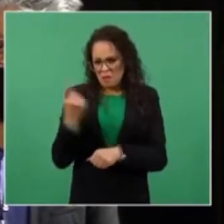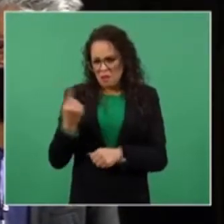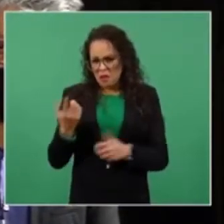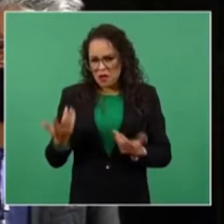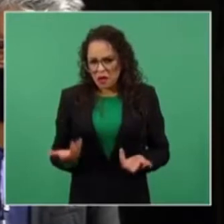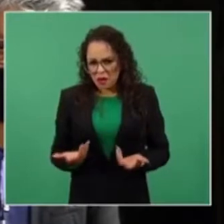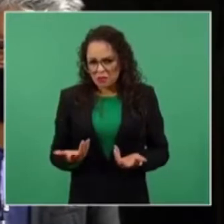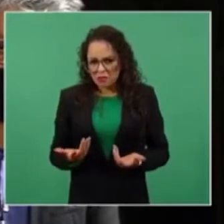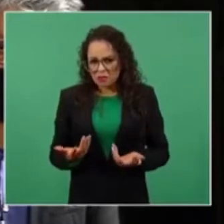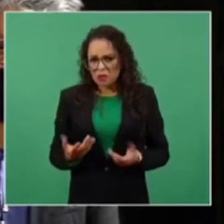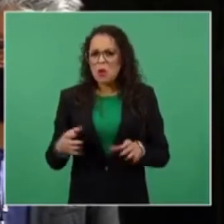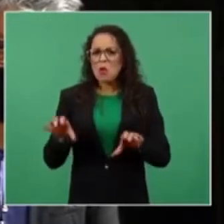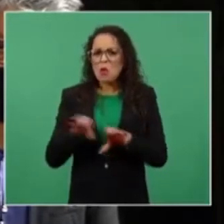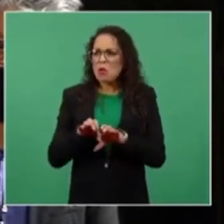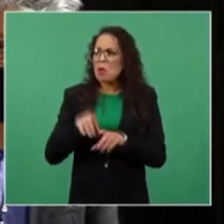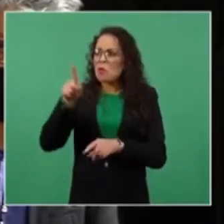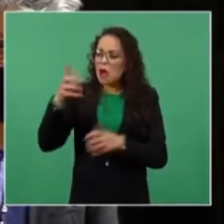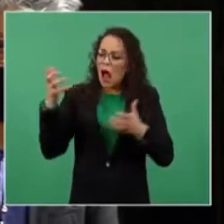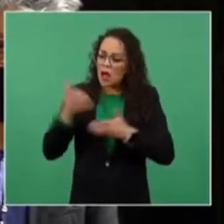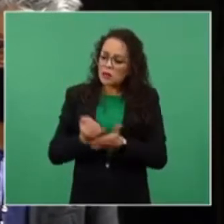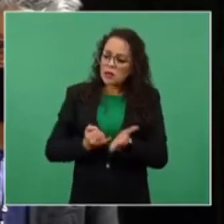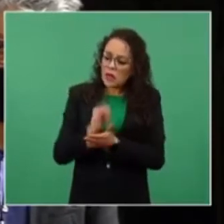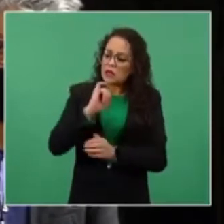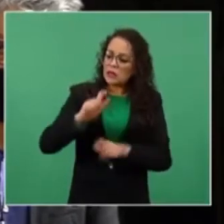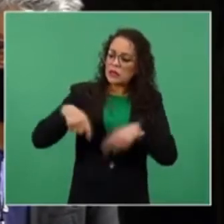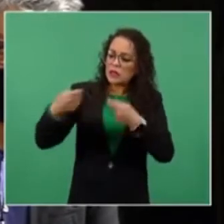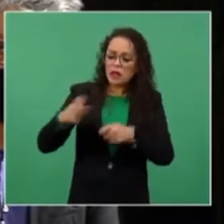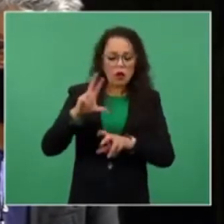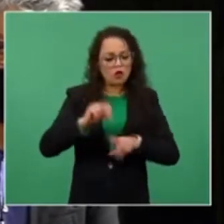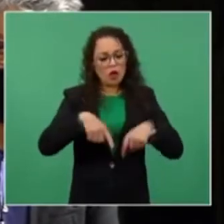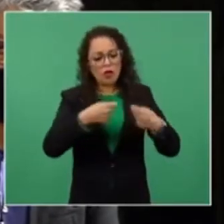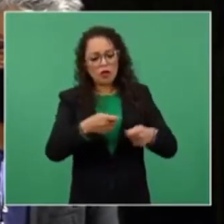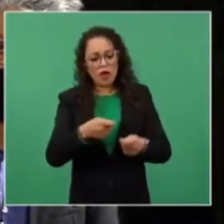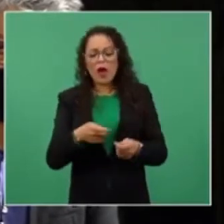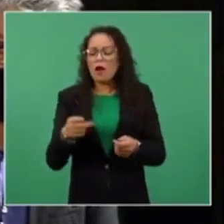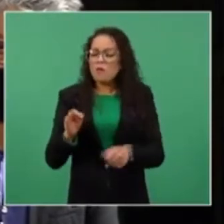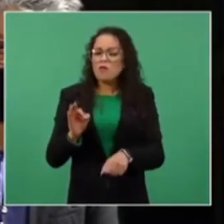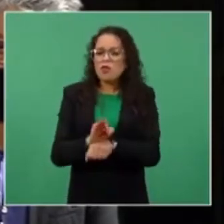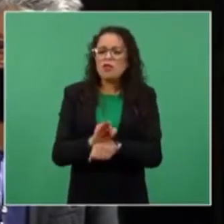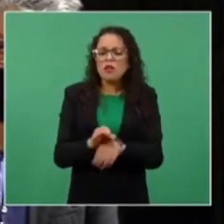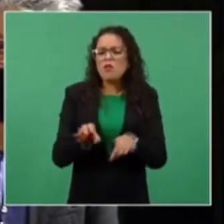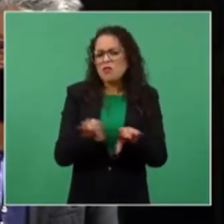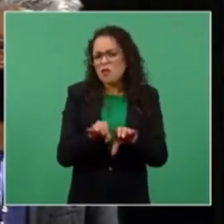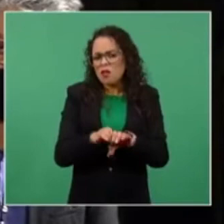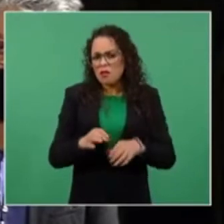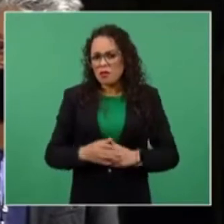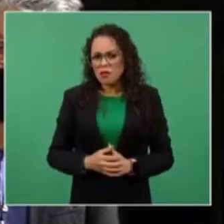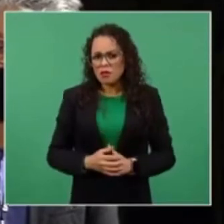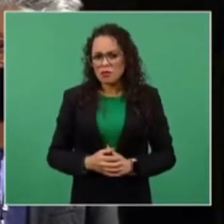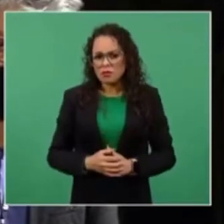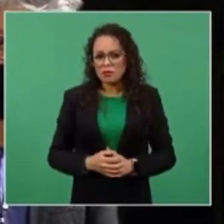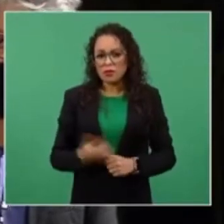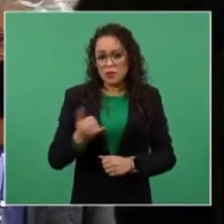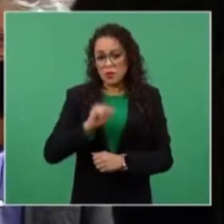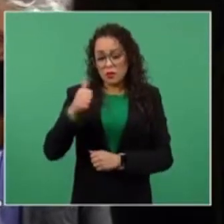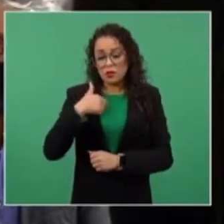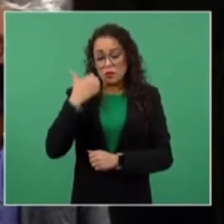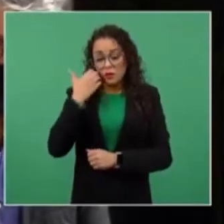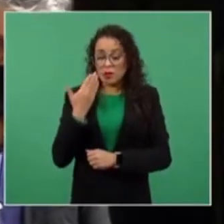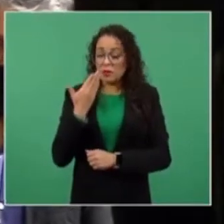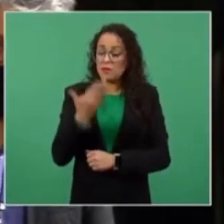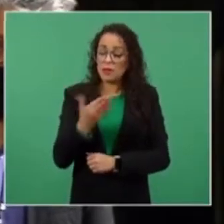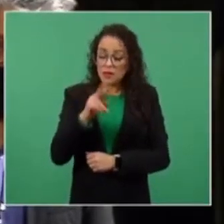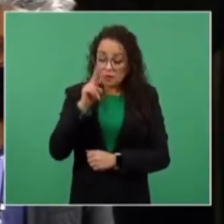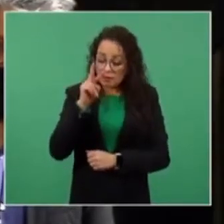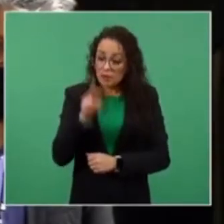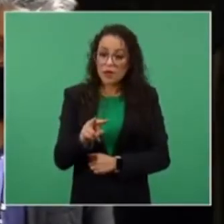darlos? Esa es una pregunta que traigo desde que me sacaron. Y la otra, que yo sí le pido de la manera más humilde